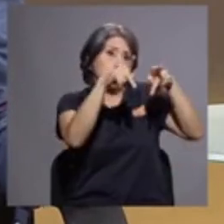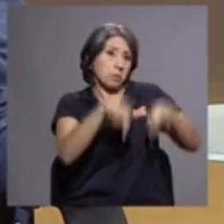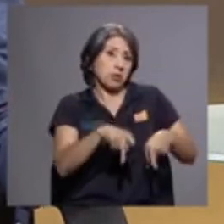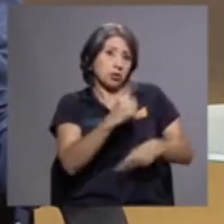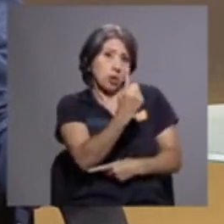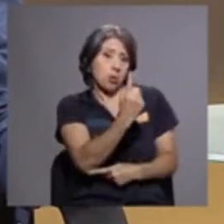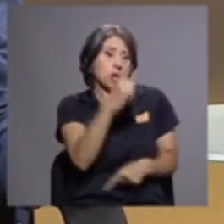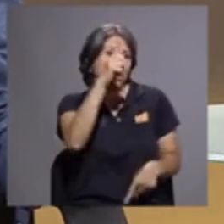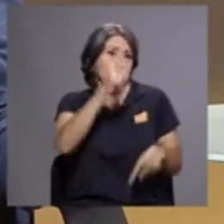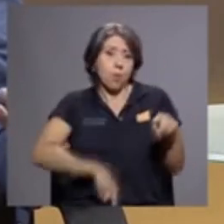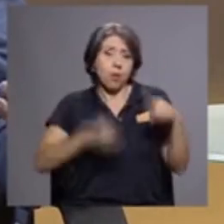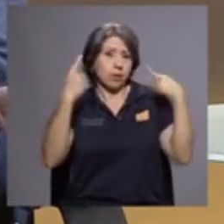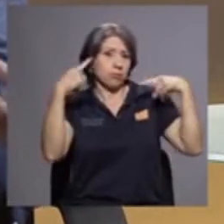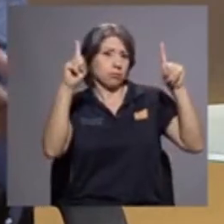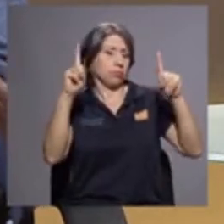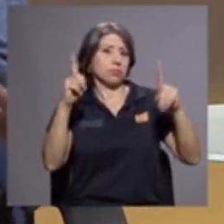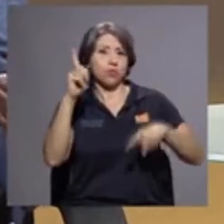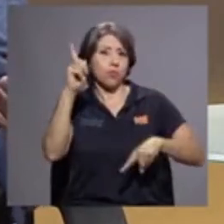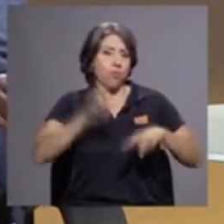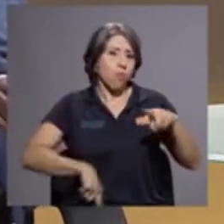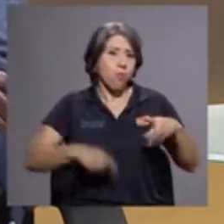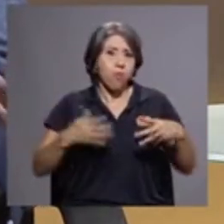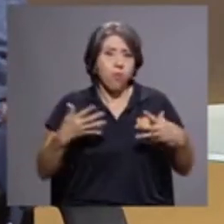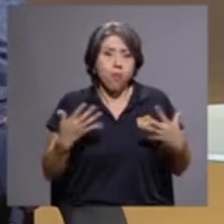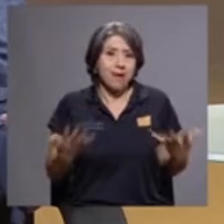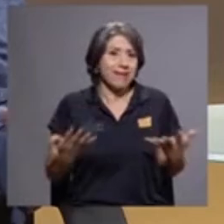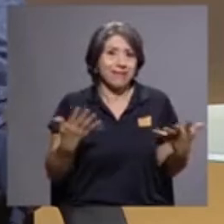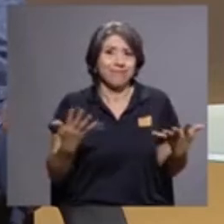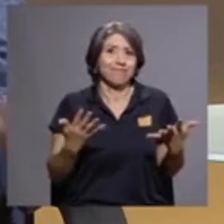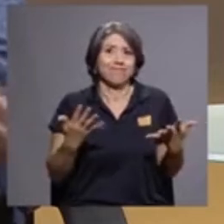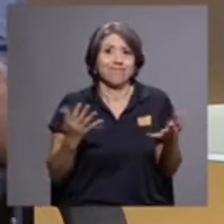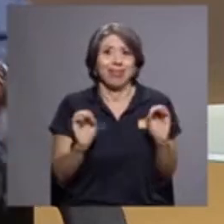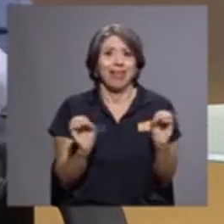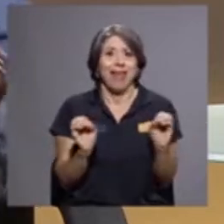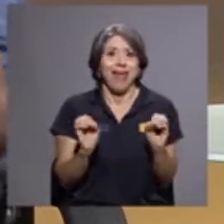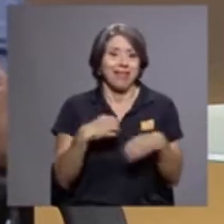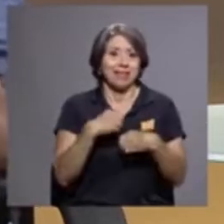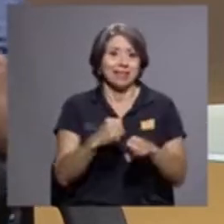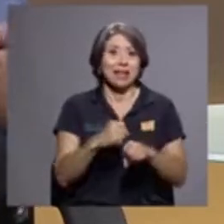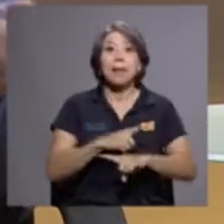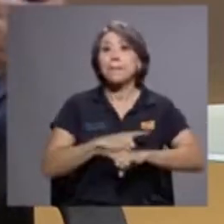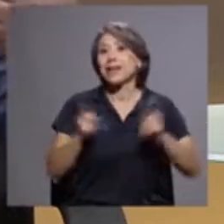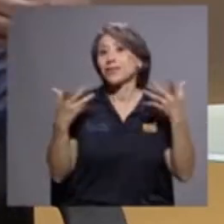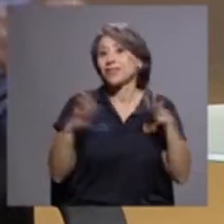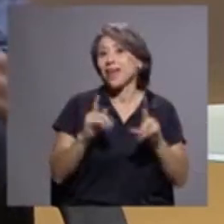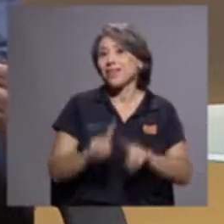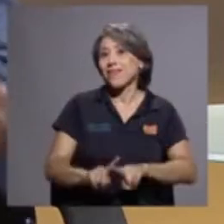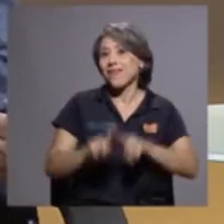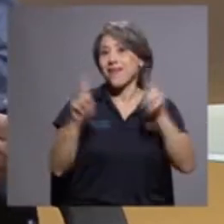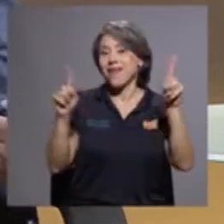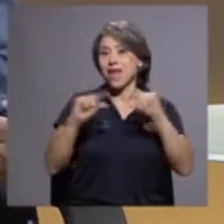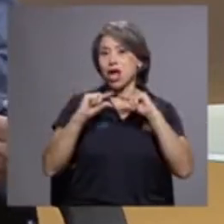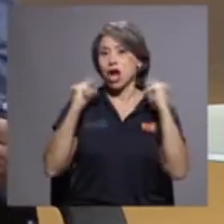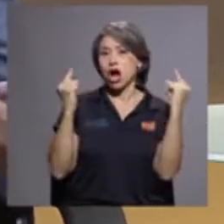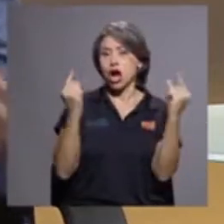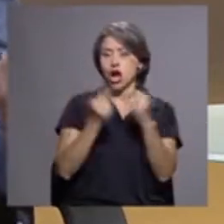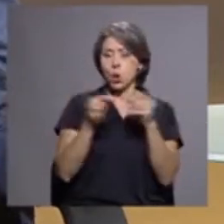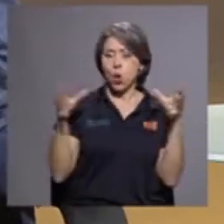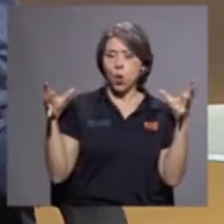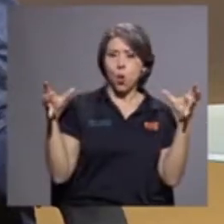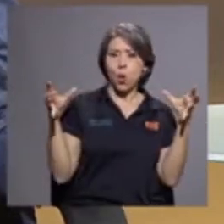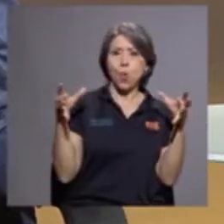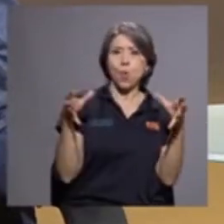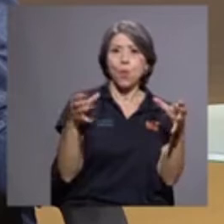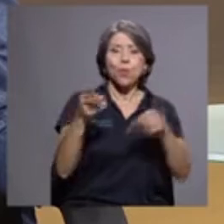de cualquier cosa, ¿verdad? De hacer, de tirar un papel, ¿verdad? Pero ya en grupos la